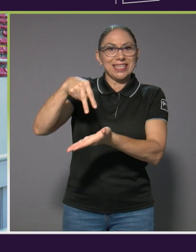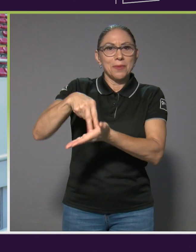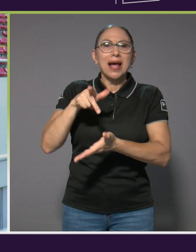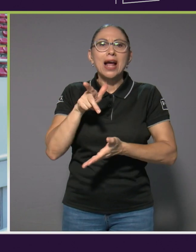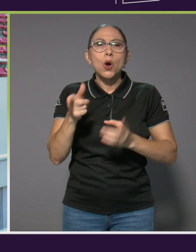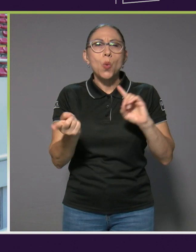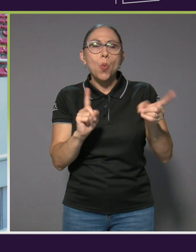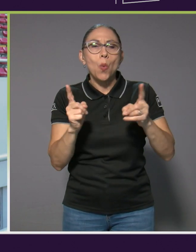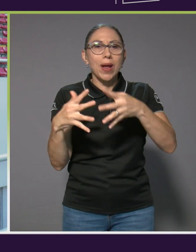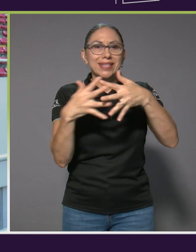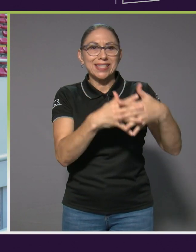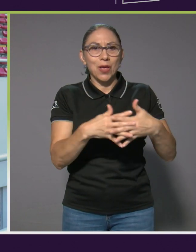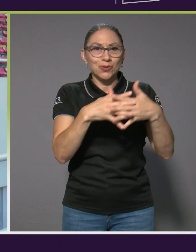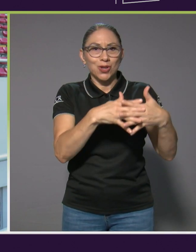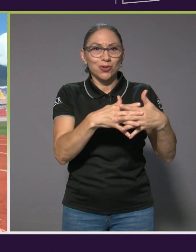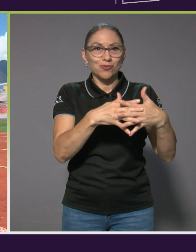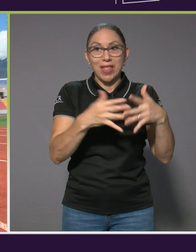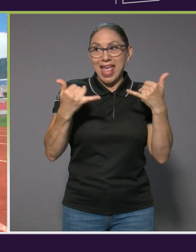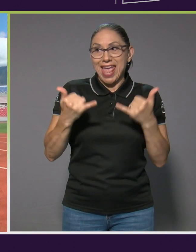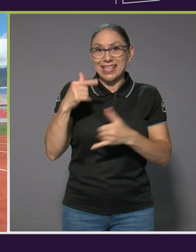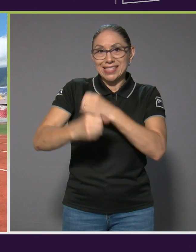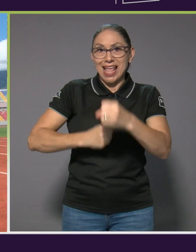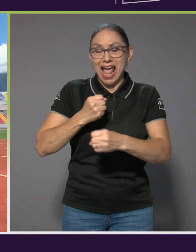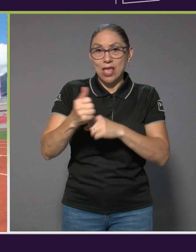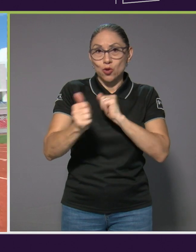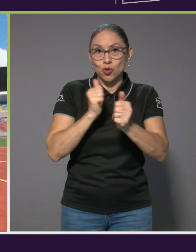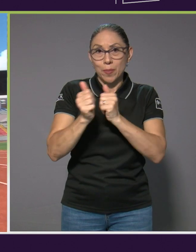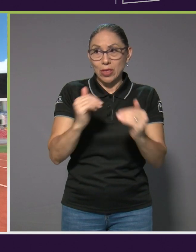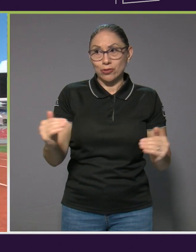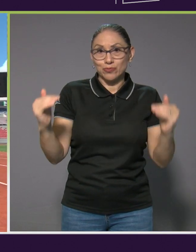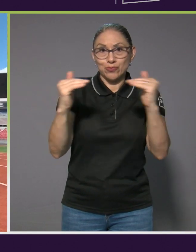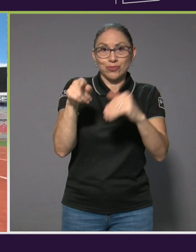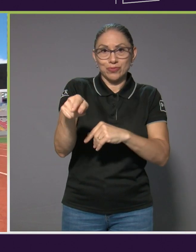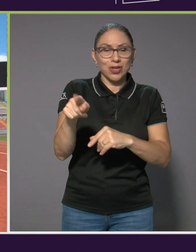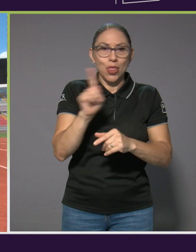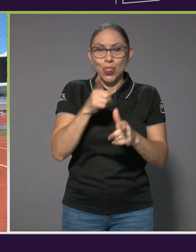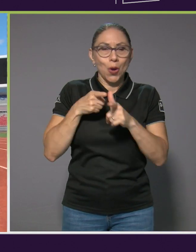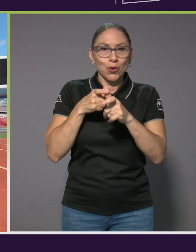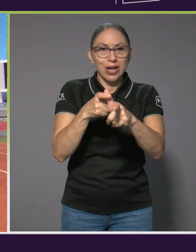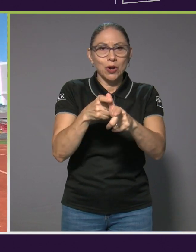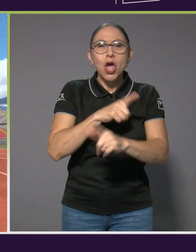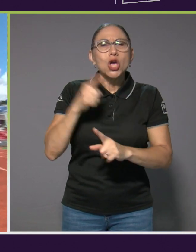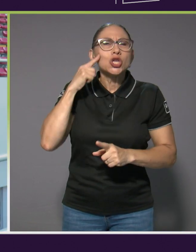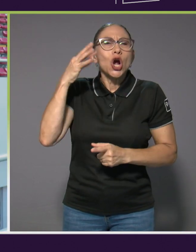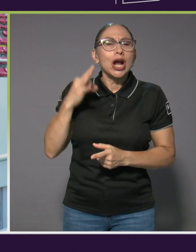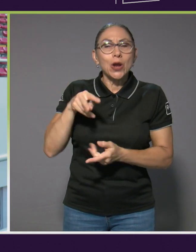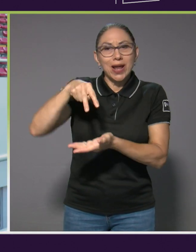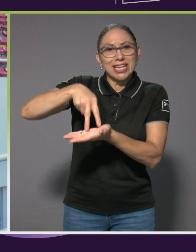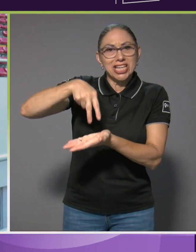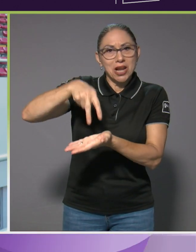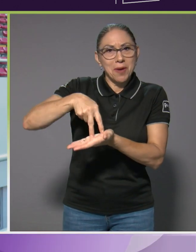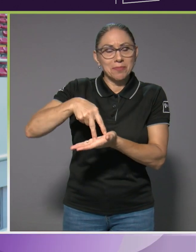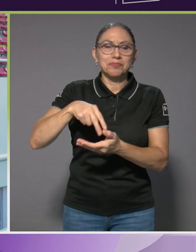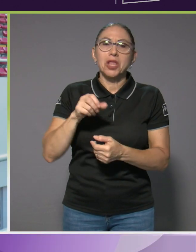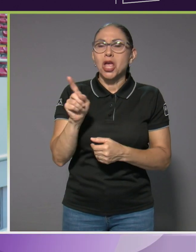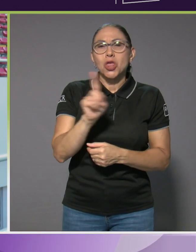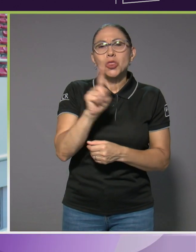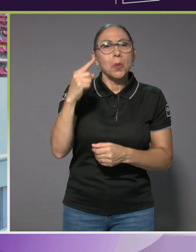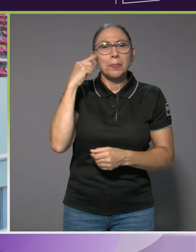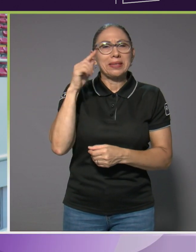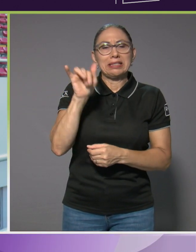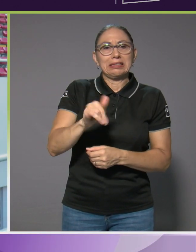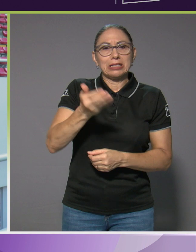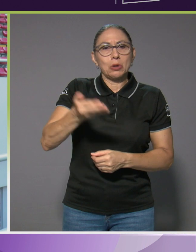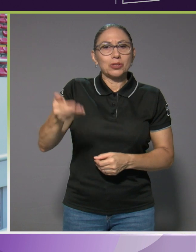directos con él no corrieron. Yo pienso que Sherman, la verdad es que Sherman no piensa mucho en esas cosas, él es muy relajado,